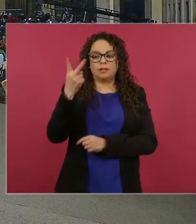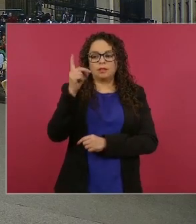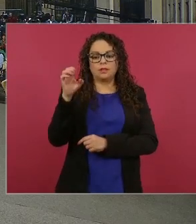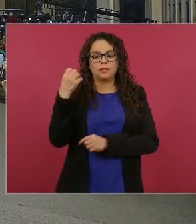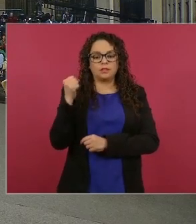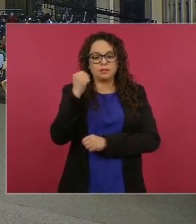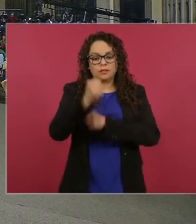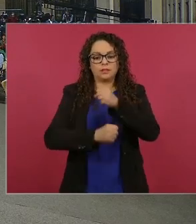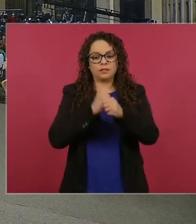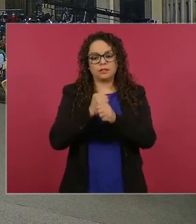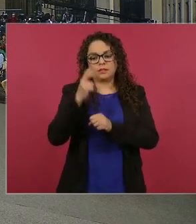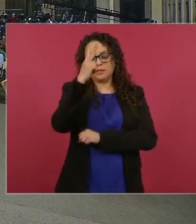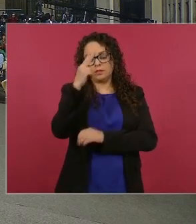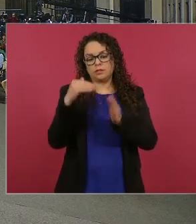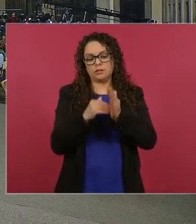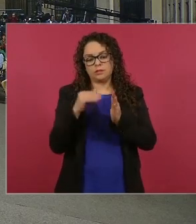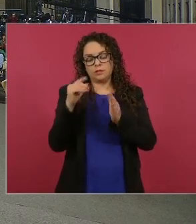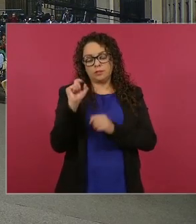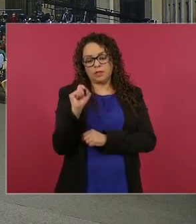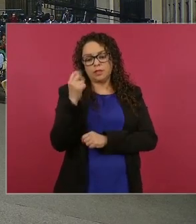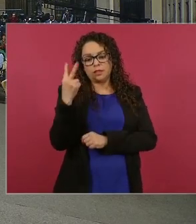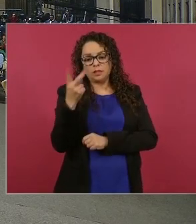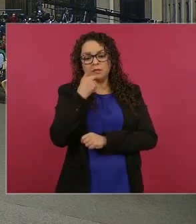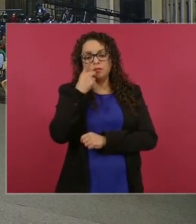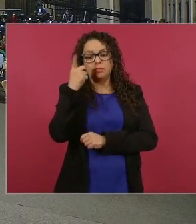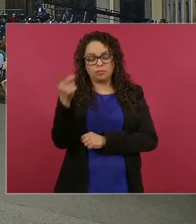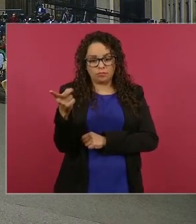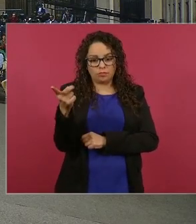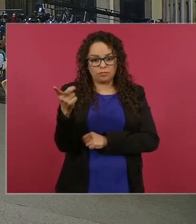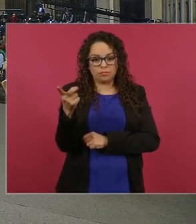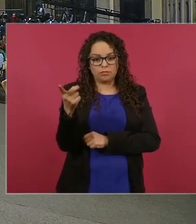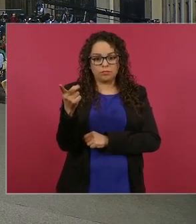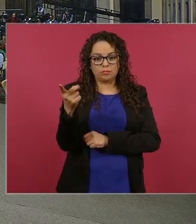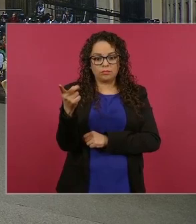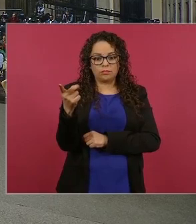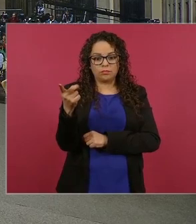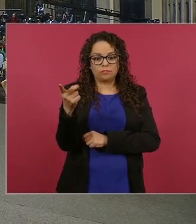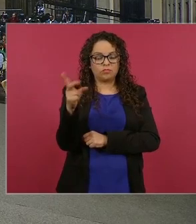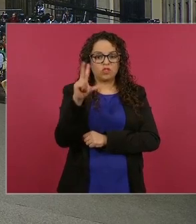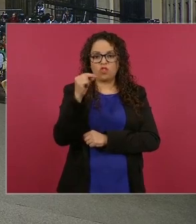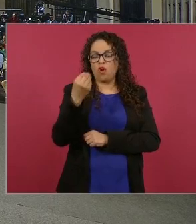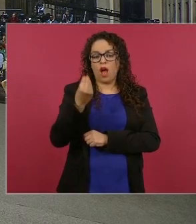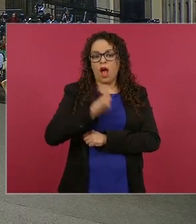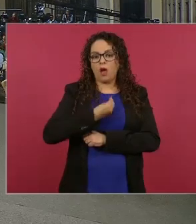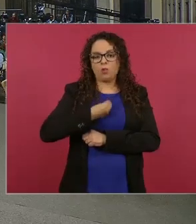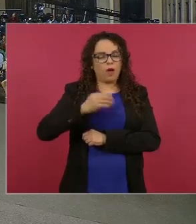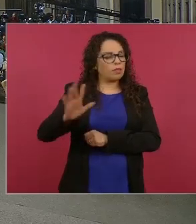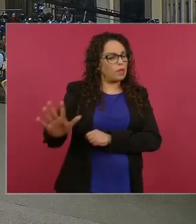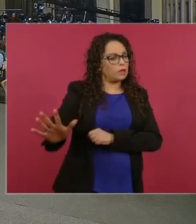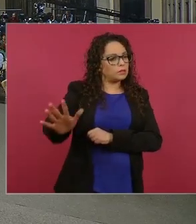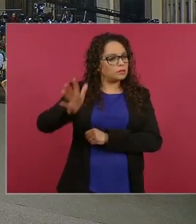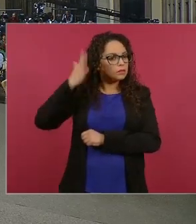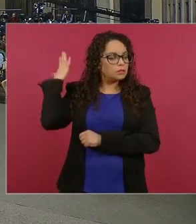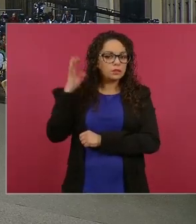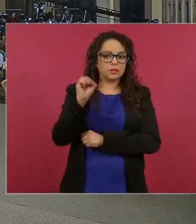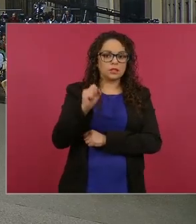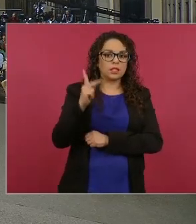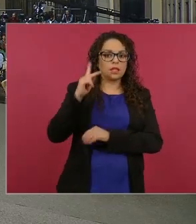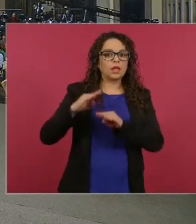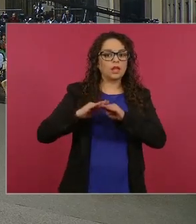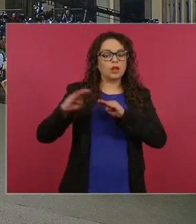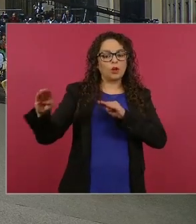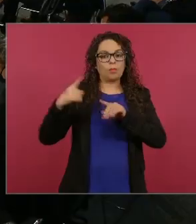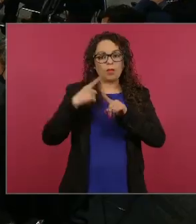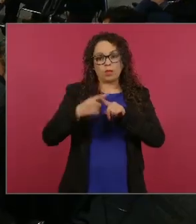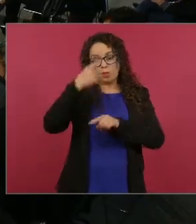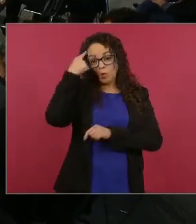barrovento expuso peligra operación del Tren Maya no soportarán velocidades mayores a 60 kilómetros por hora mala